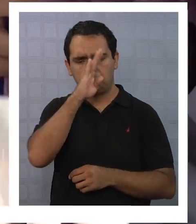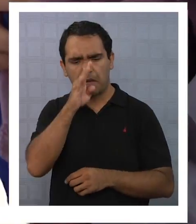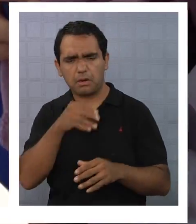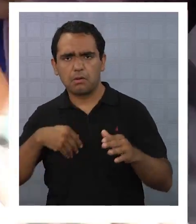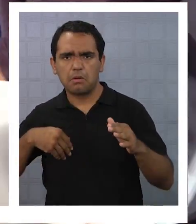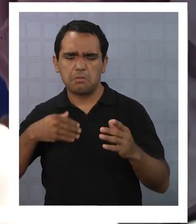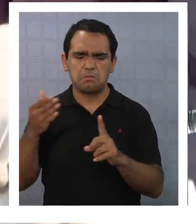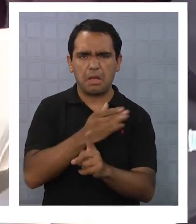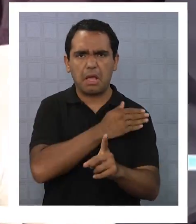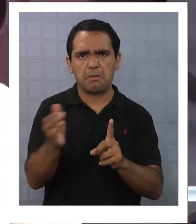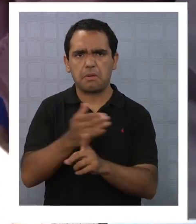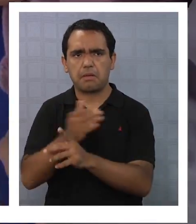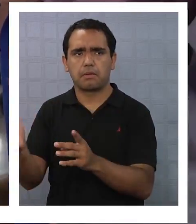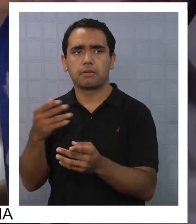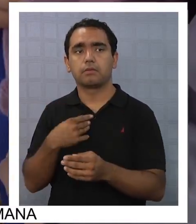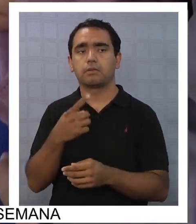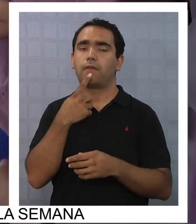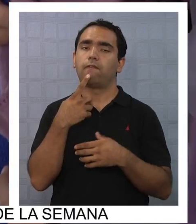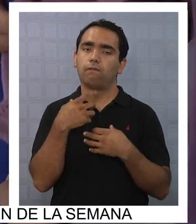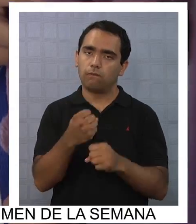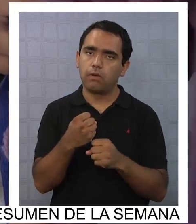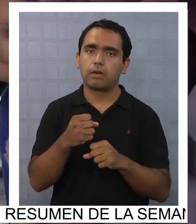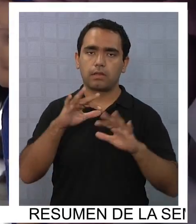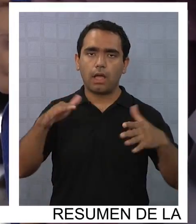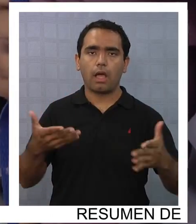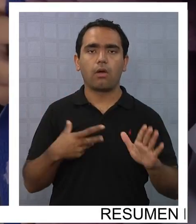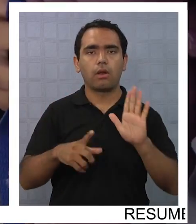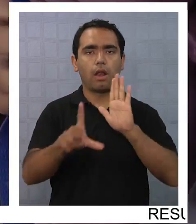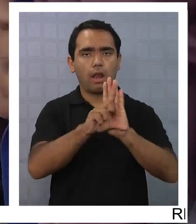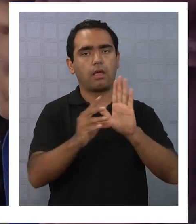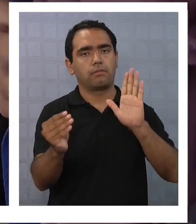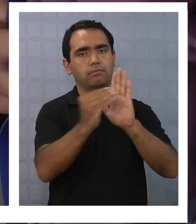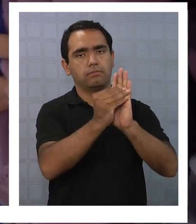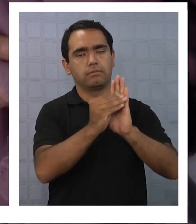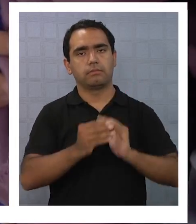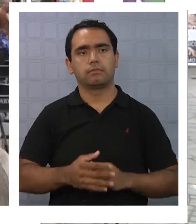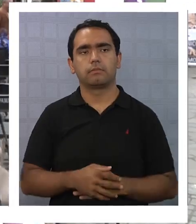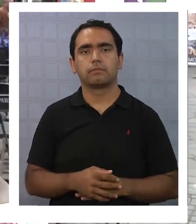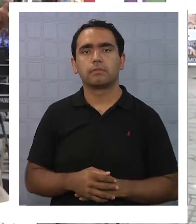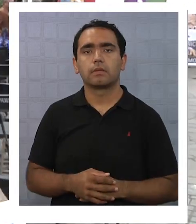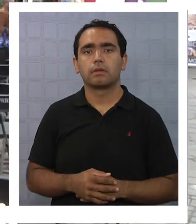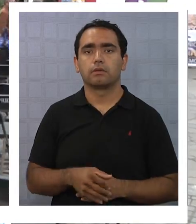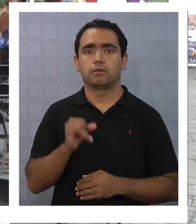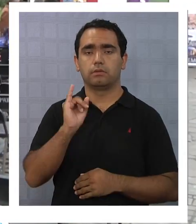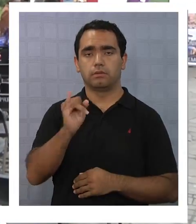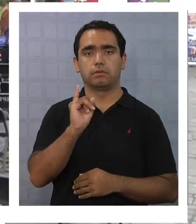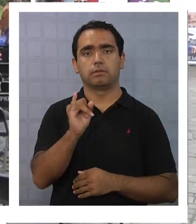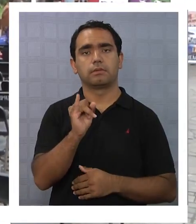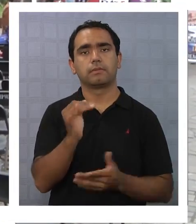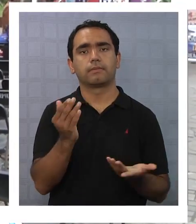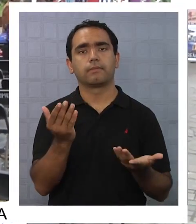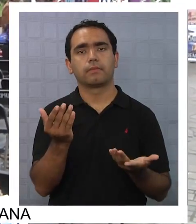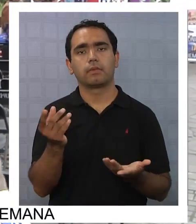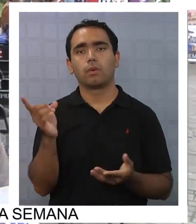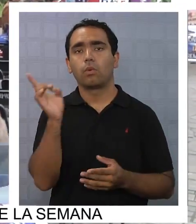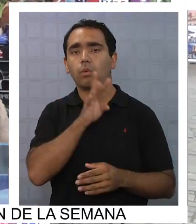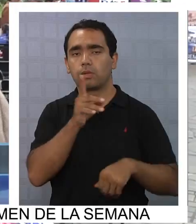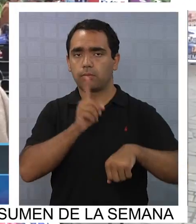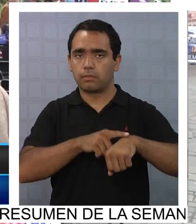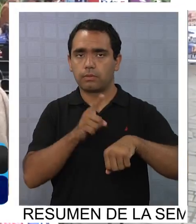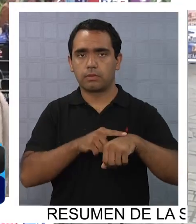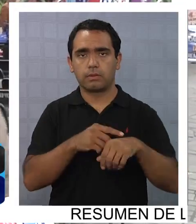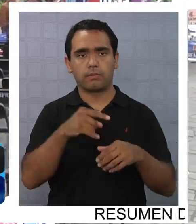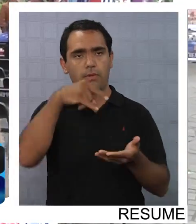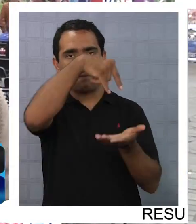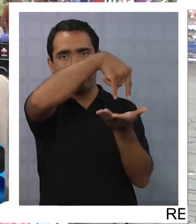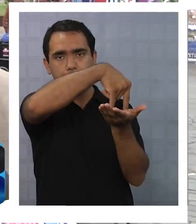ello este tema ya estaría tomando mayor fuerza en el marco de las leyes. Bueno, efectivamente está en su última etapa de discusión